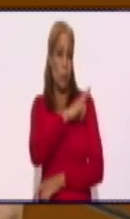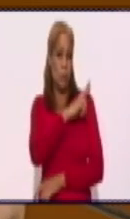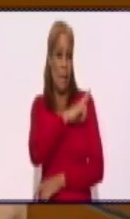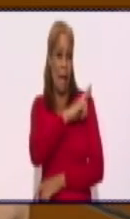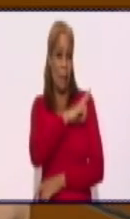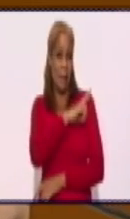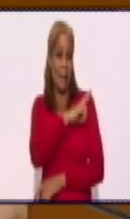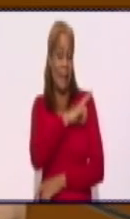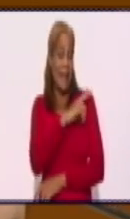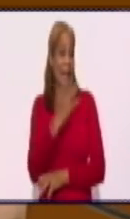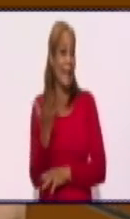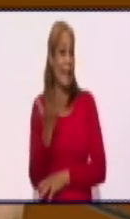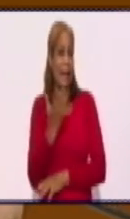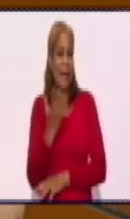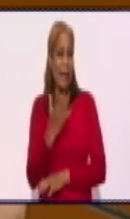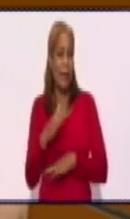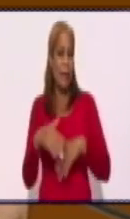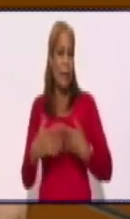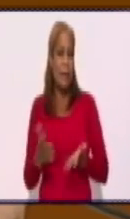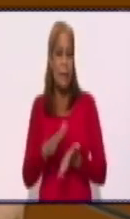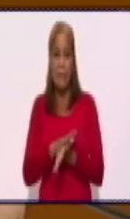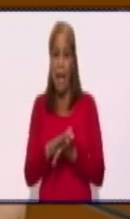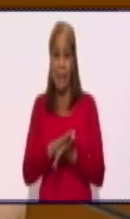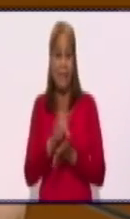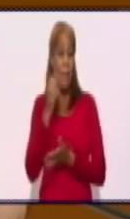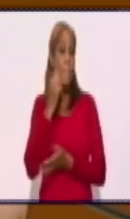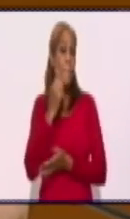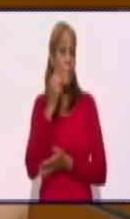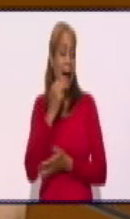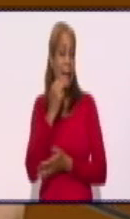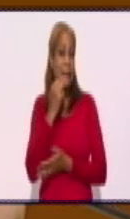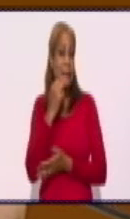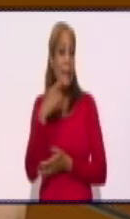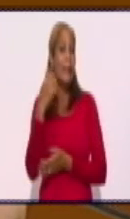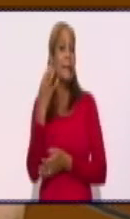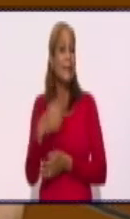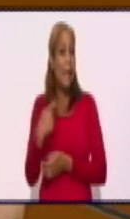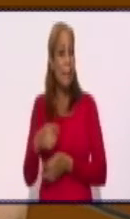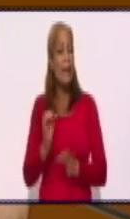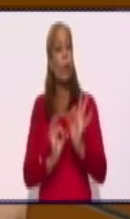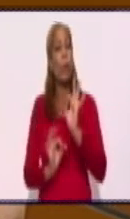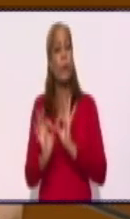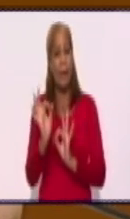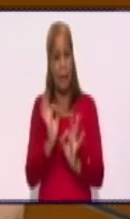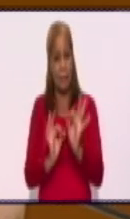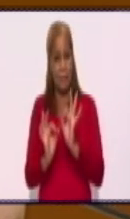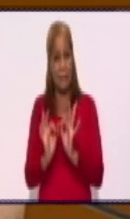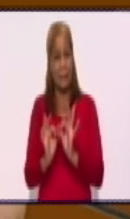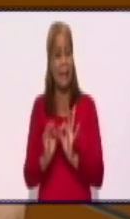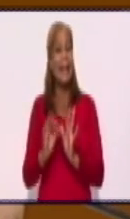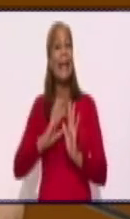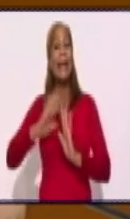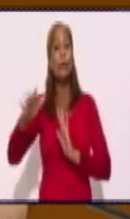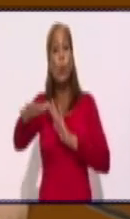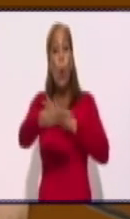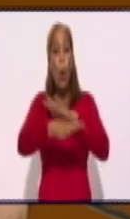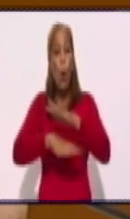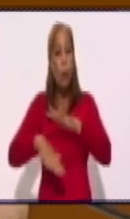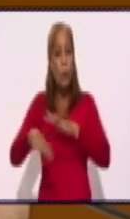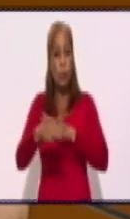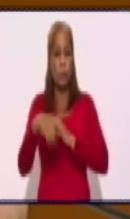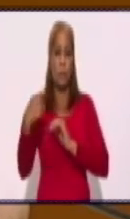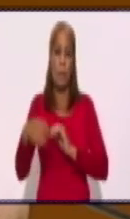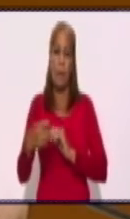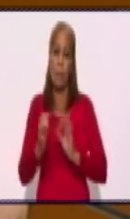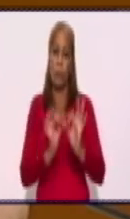que nosotros mismos para velar por esa salud, para cuidarnos, que tenemos que cuidarnos, que tenemos